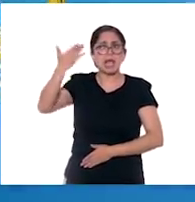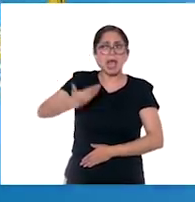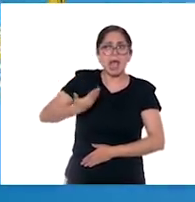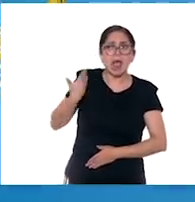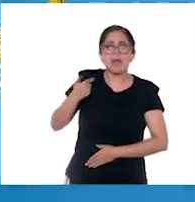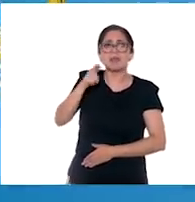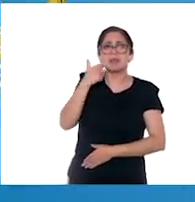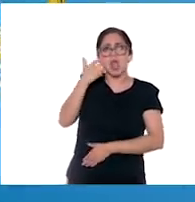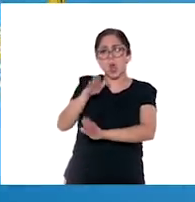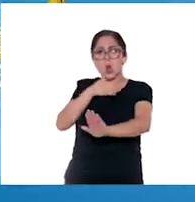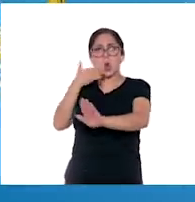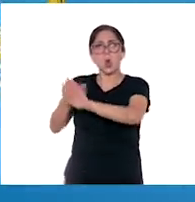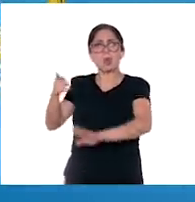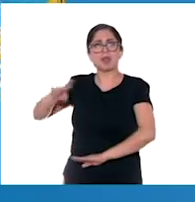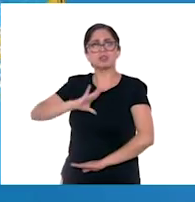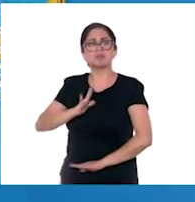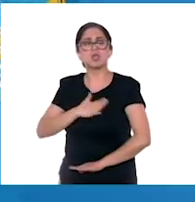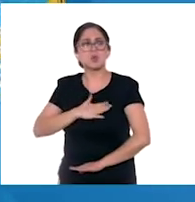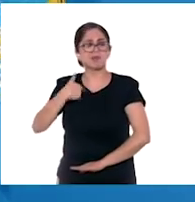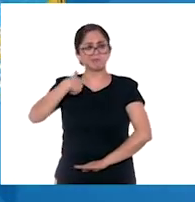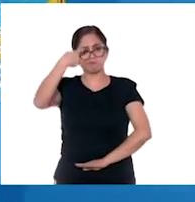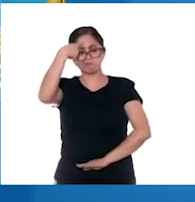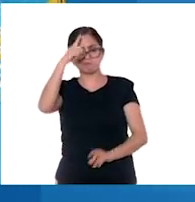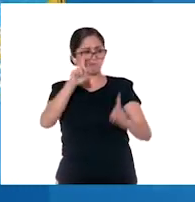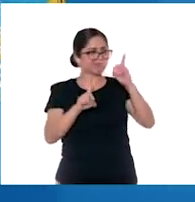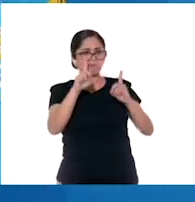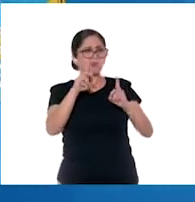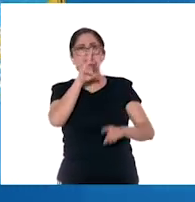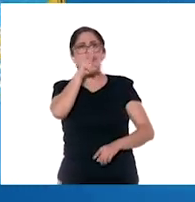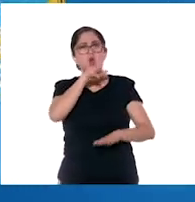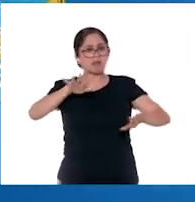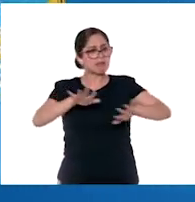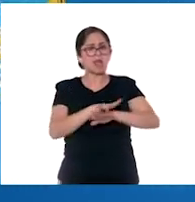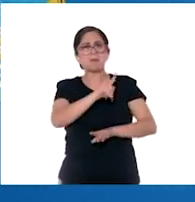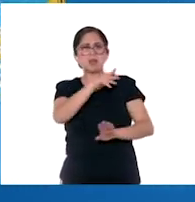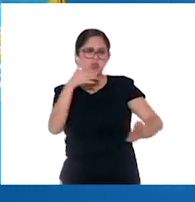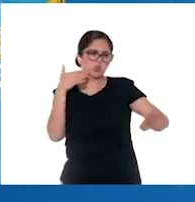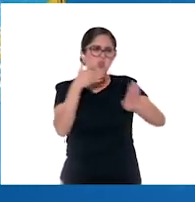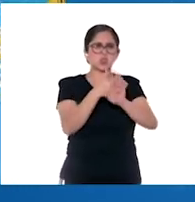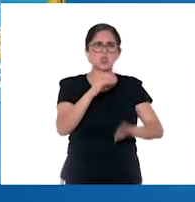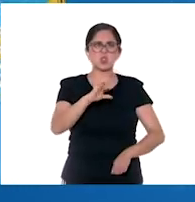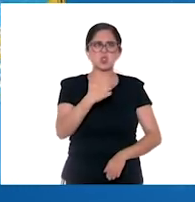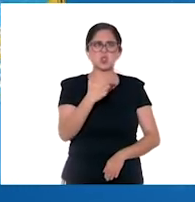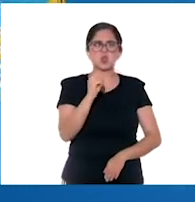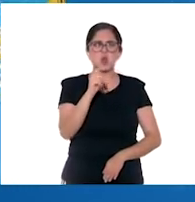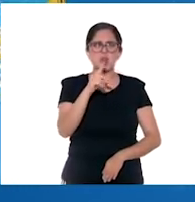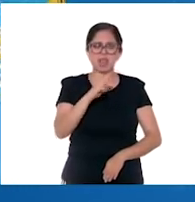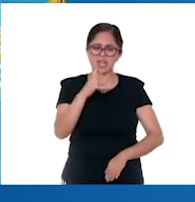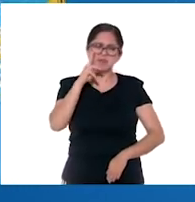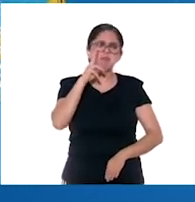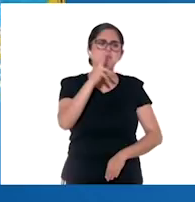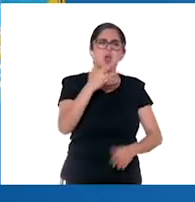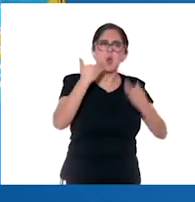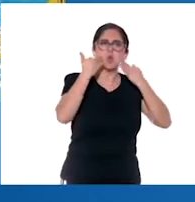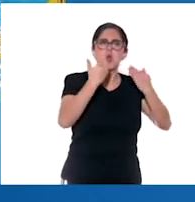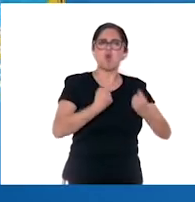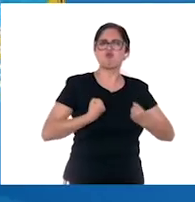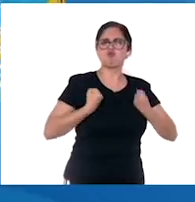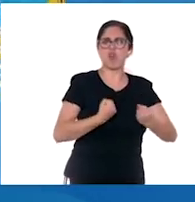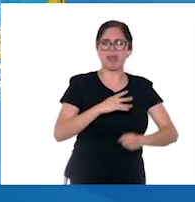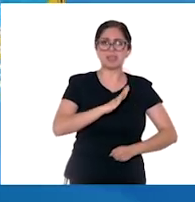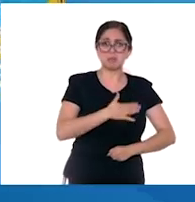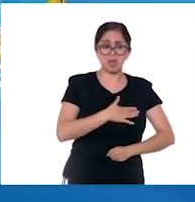los españoles. Cortés no quiso arriesgar a sus hombres e inició un ataque contra los cholutecas para demostrar su poder. La matanza